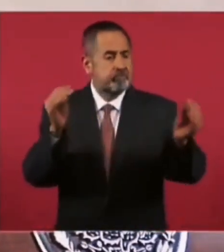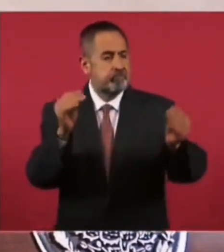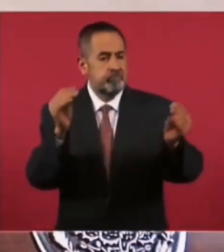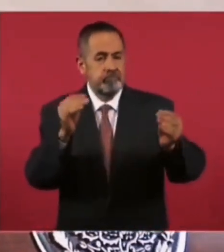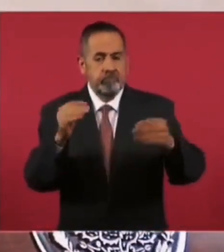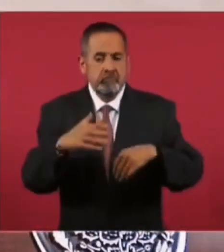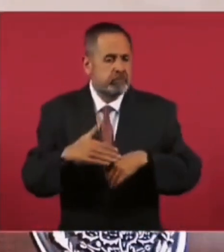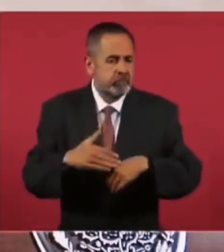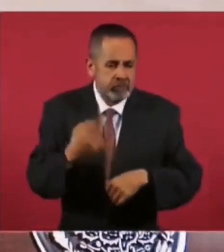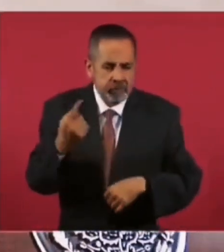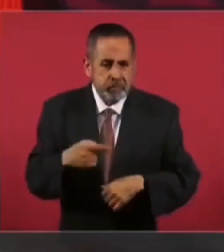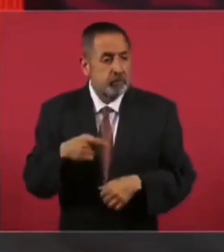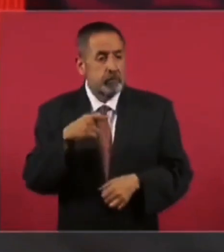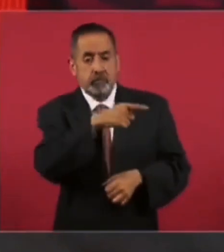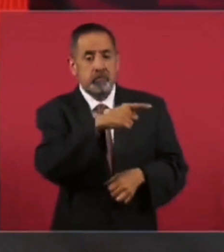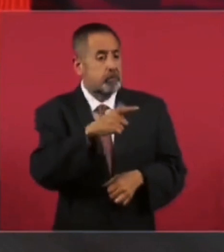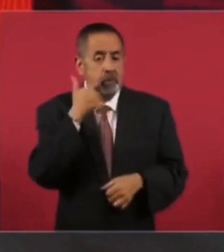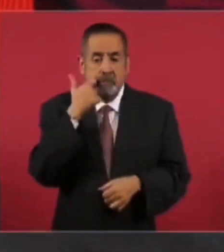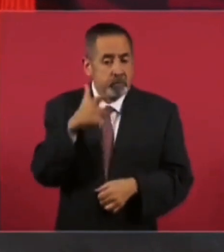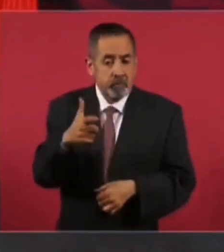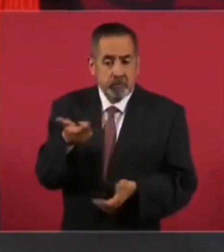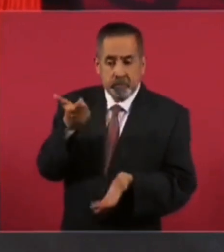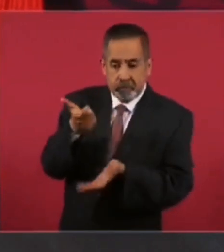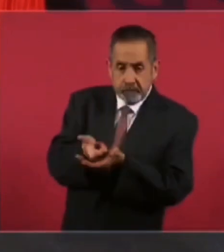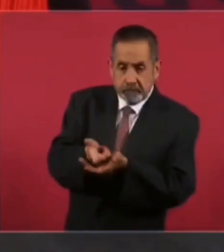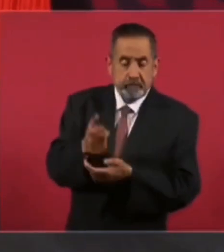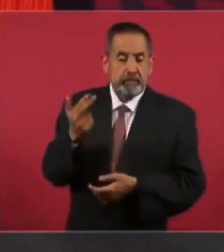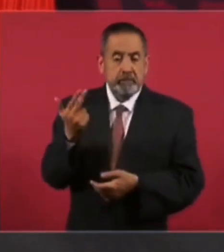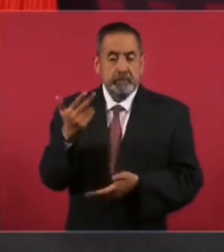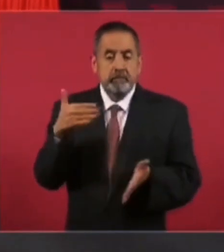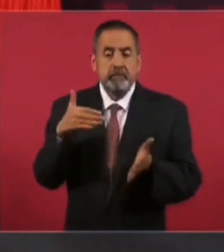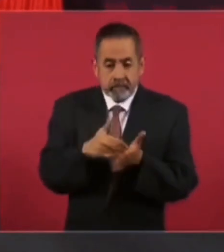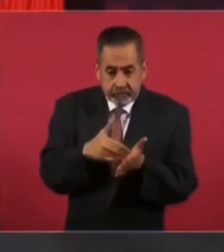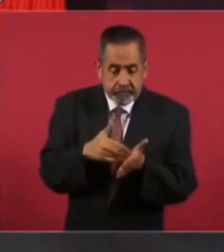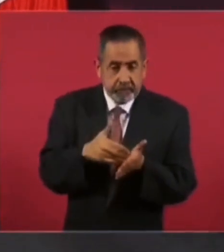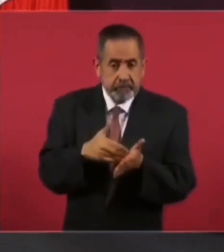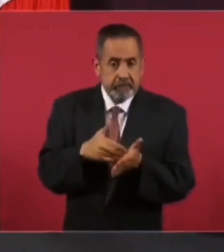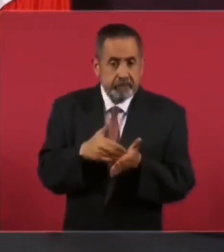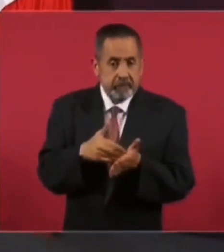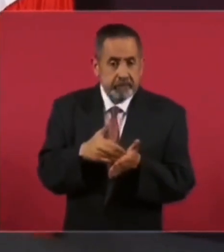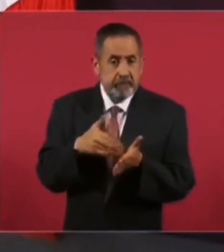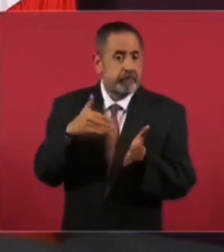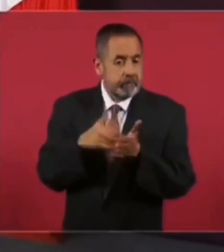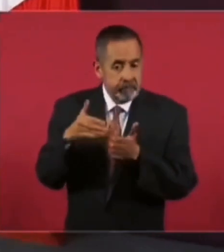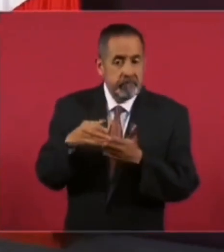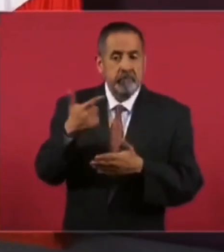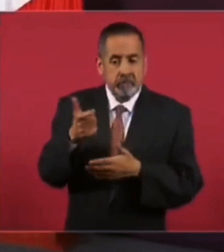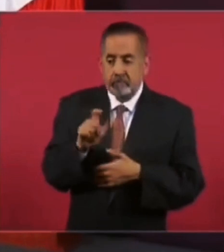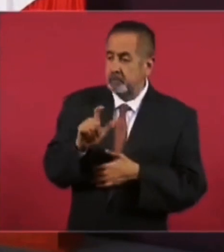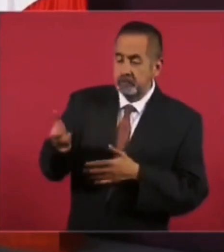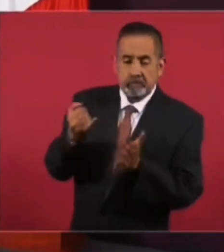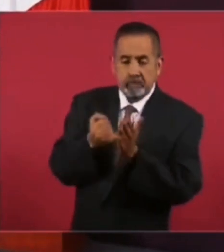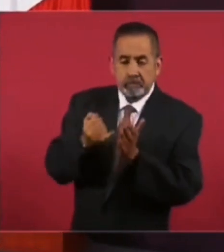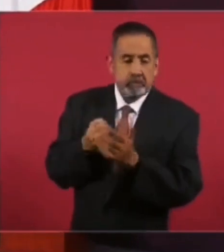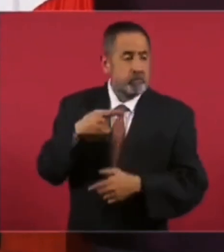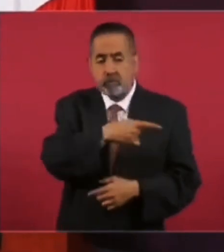porque no quieren pagar 25 mil millones de pesos de